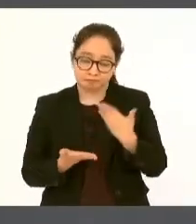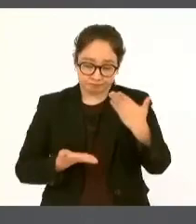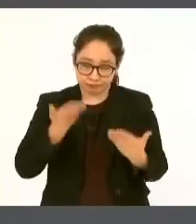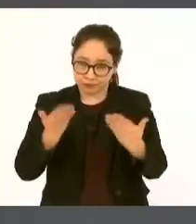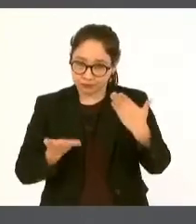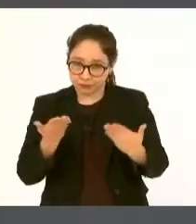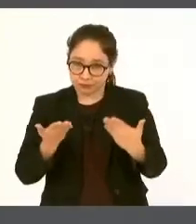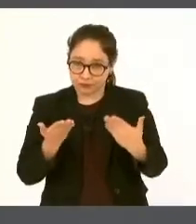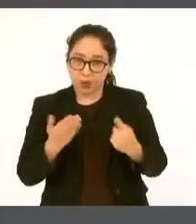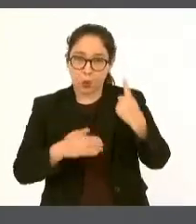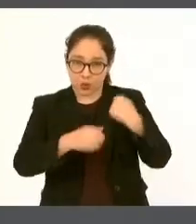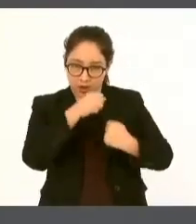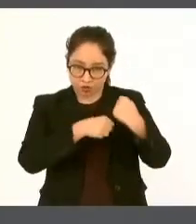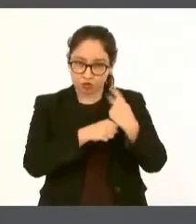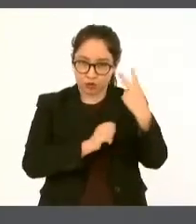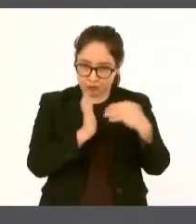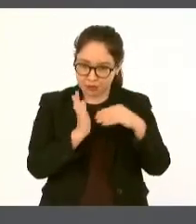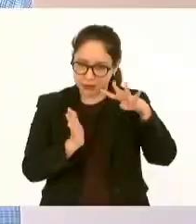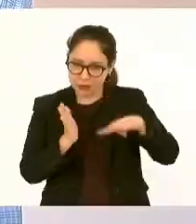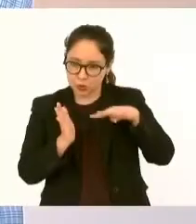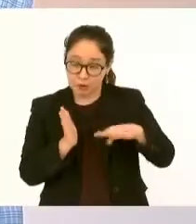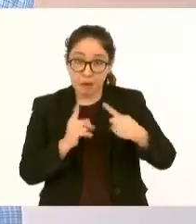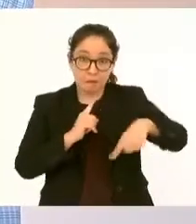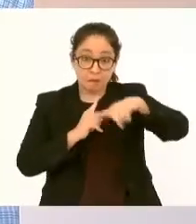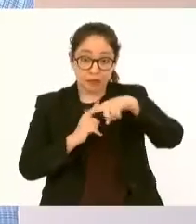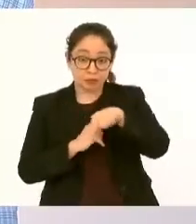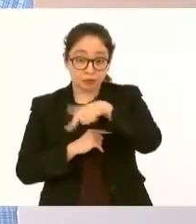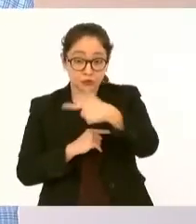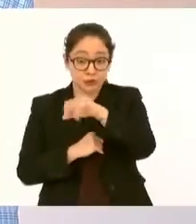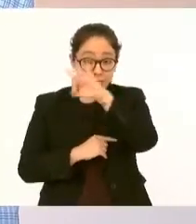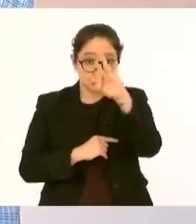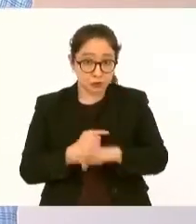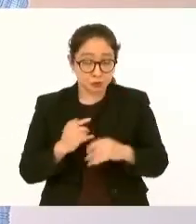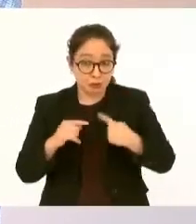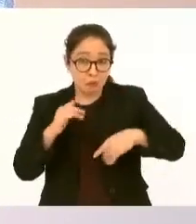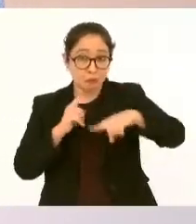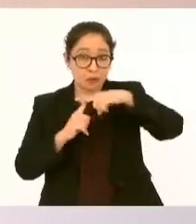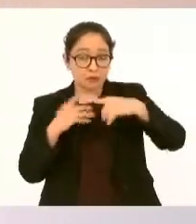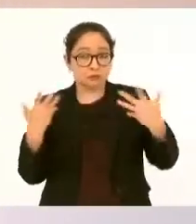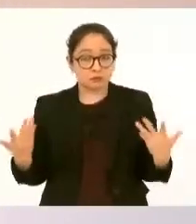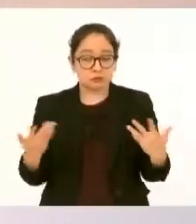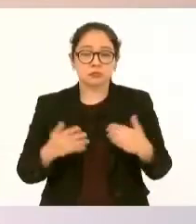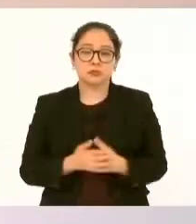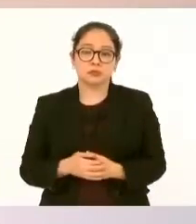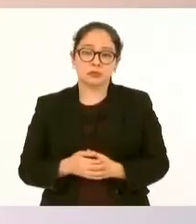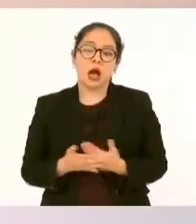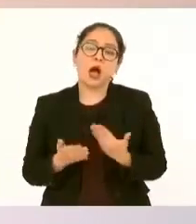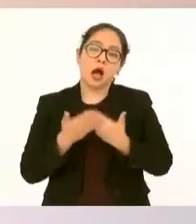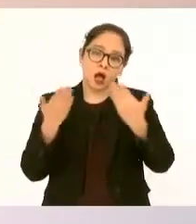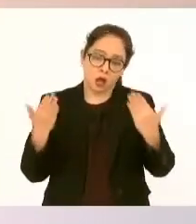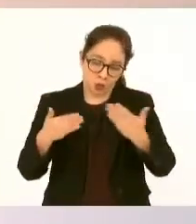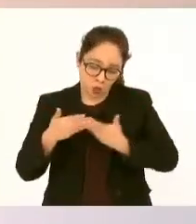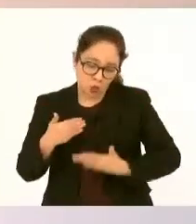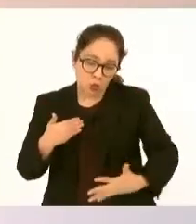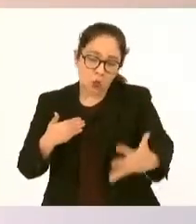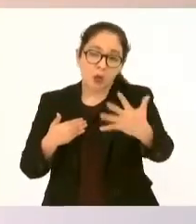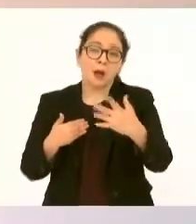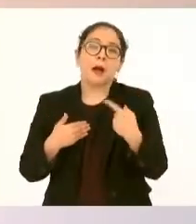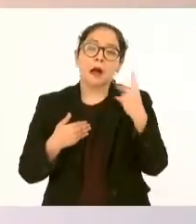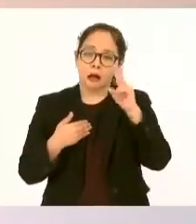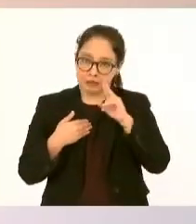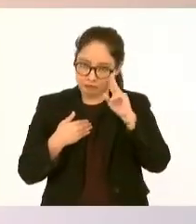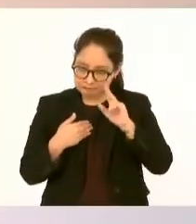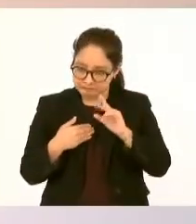con el año pasado y este año va a haber un récord en cuanto a